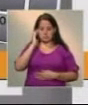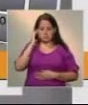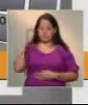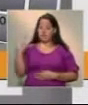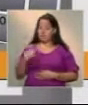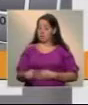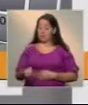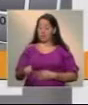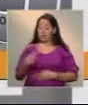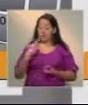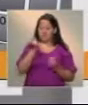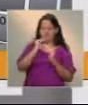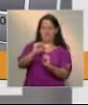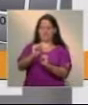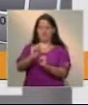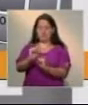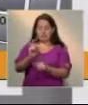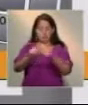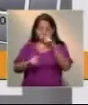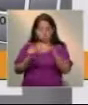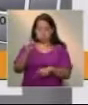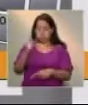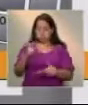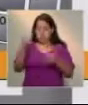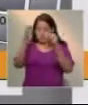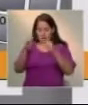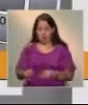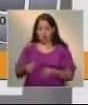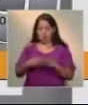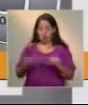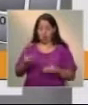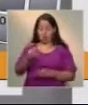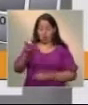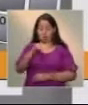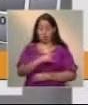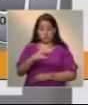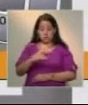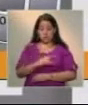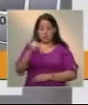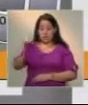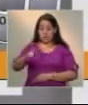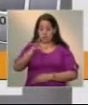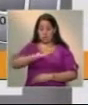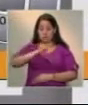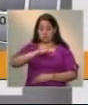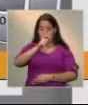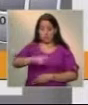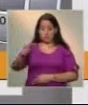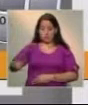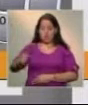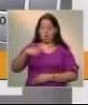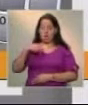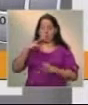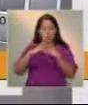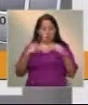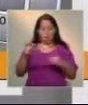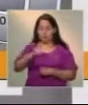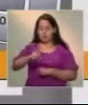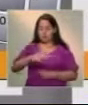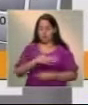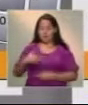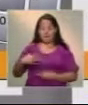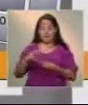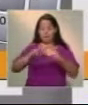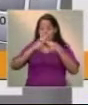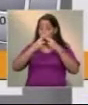tenemos que rechazar contundentemente, lo cual yo estoy segura que la universidad y la sociedad civil y las personas que queremos la paz,